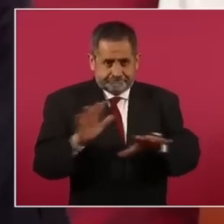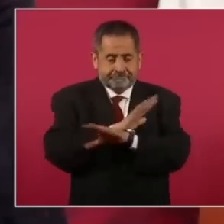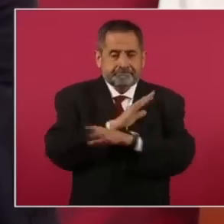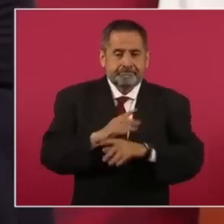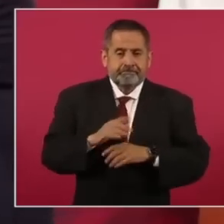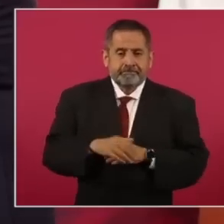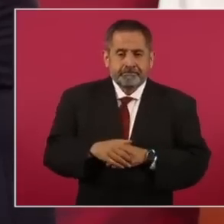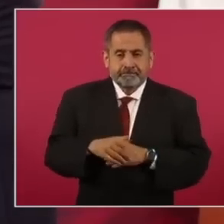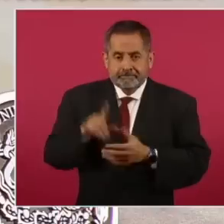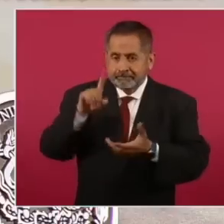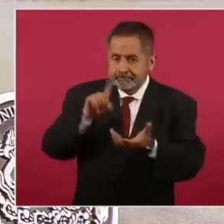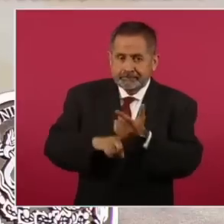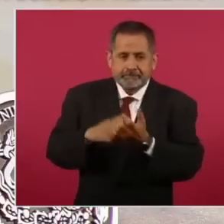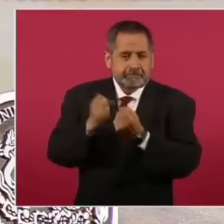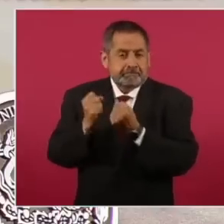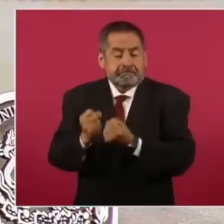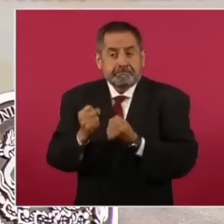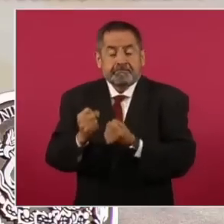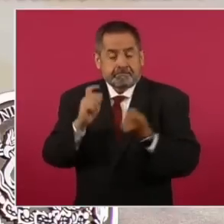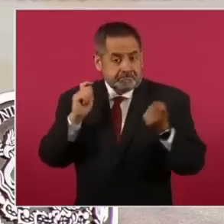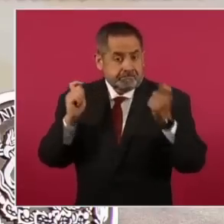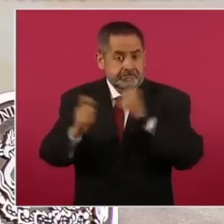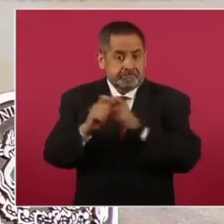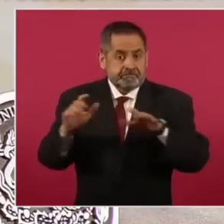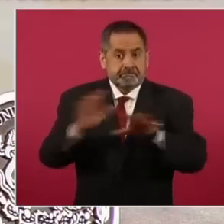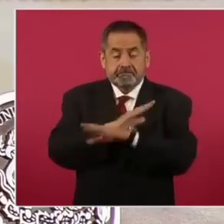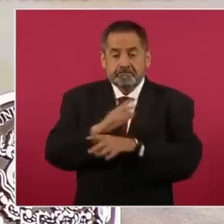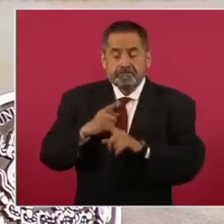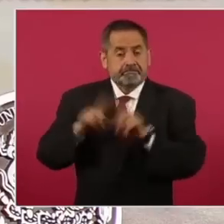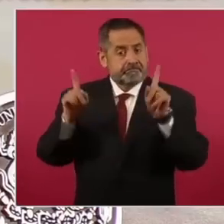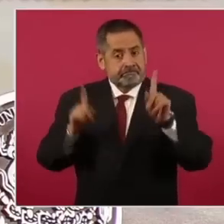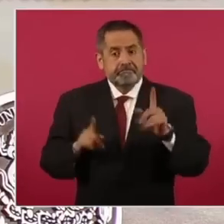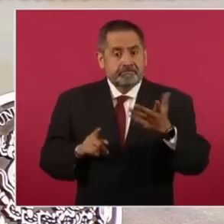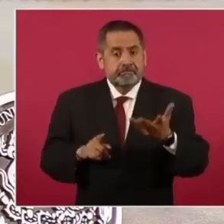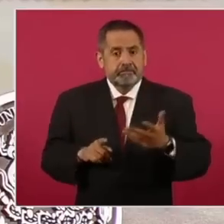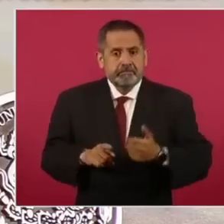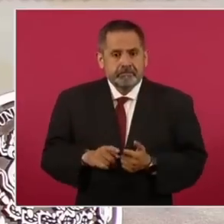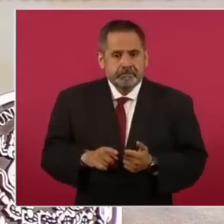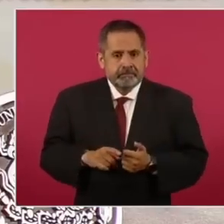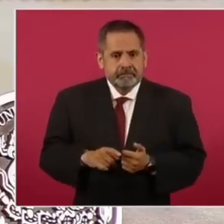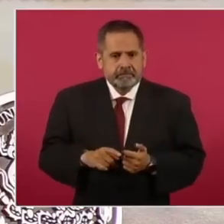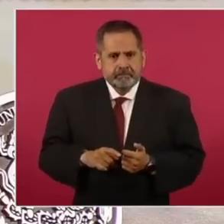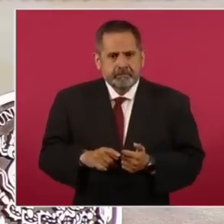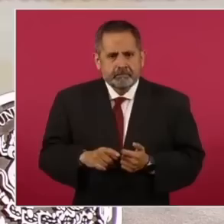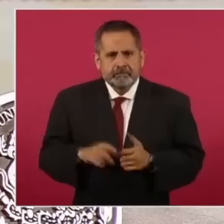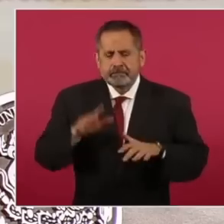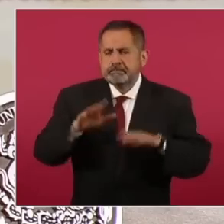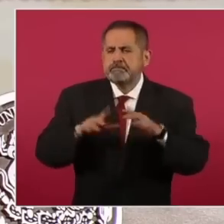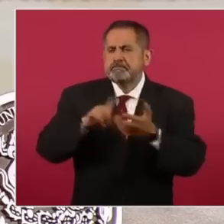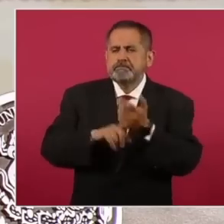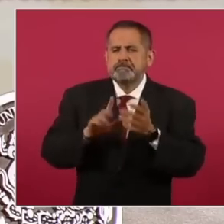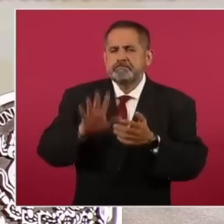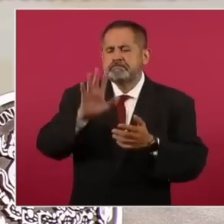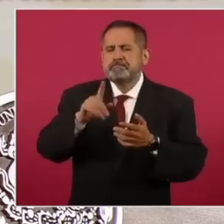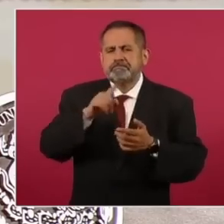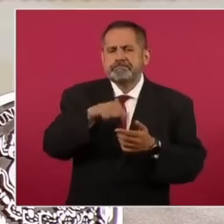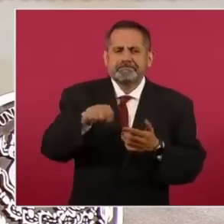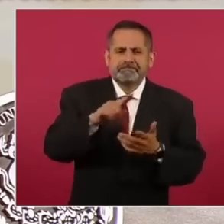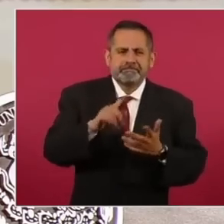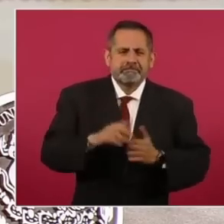el calado que tiene el cambio en el que está uno metido, ¿no? Porque de repente las cosas parecen que